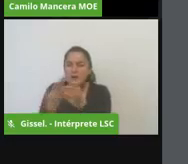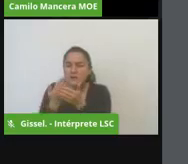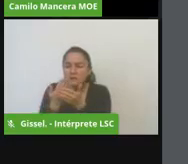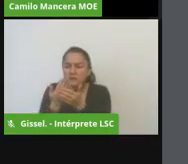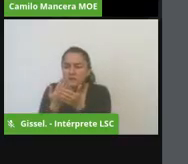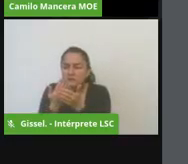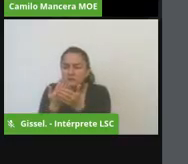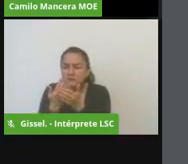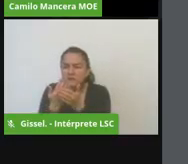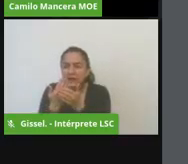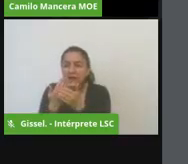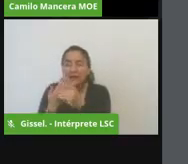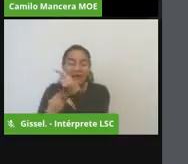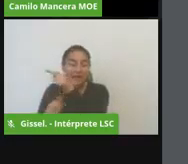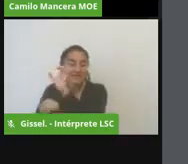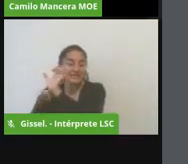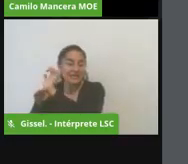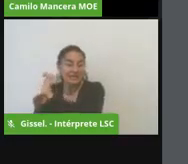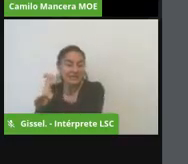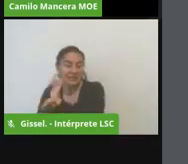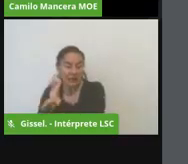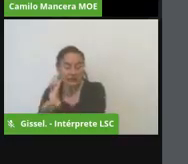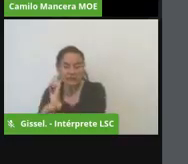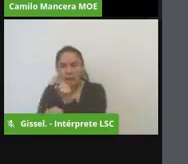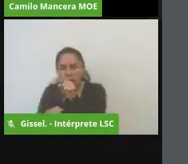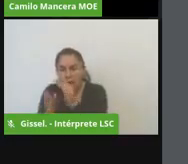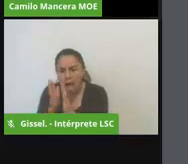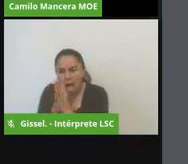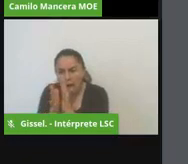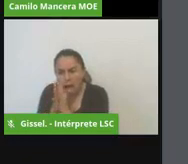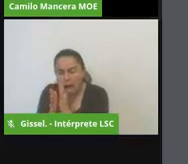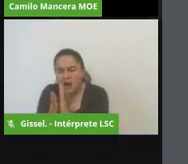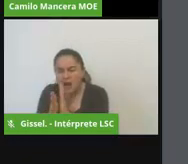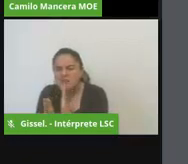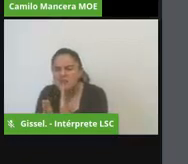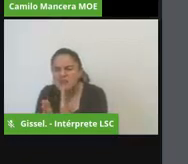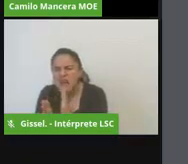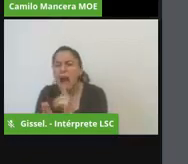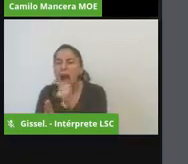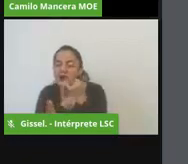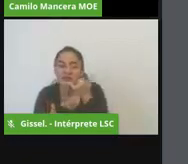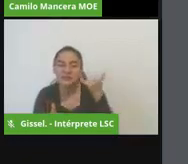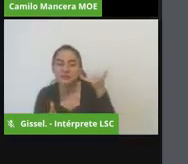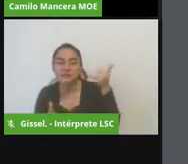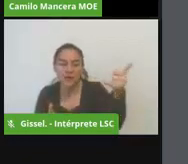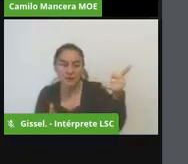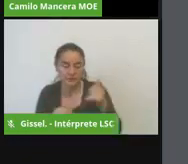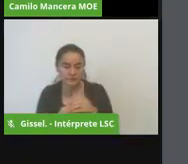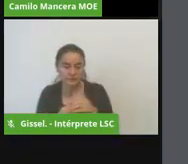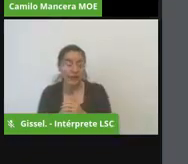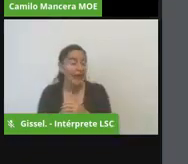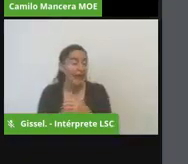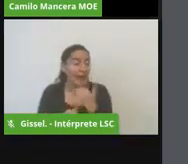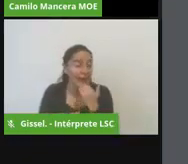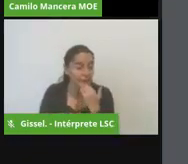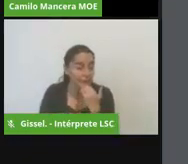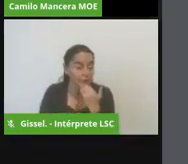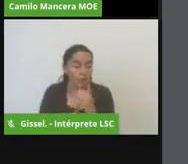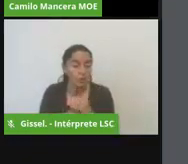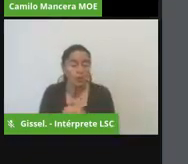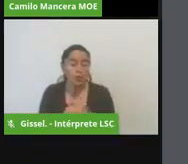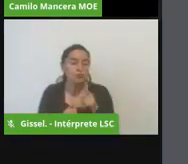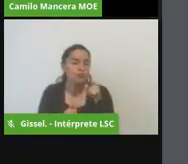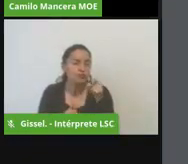entidades frente a la situación que ustedes presentan de no querer presentarlo por por